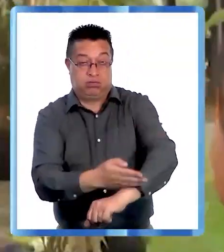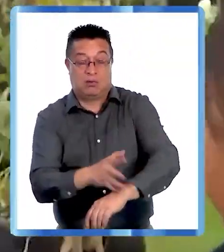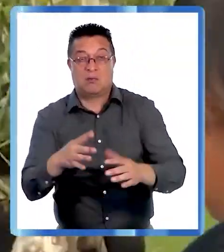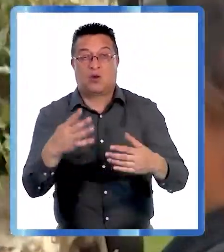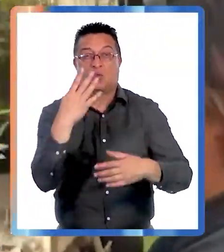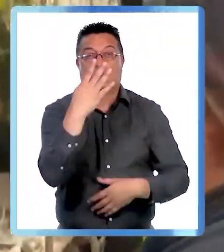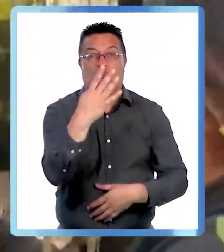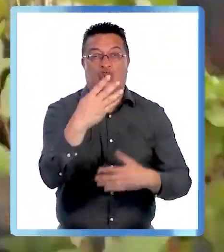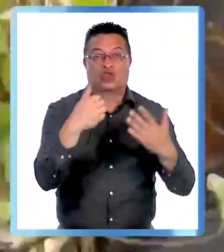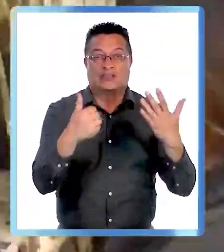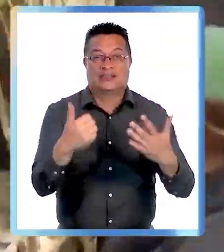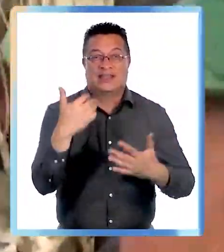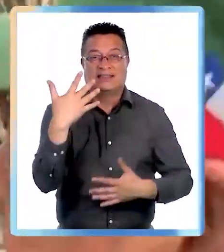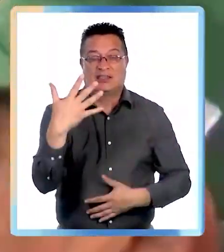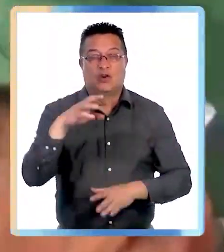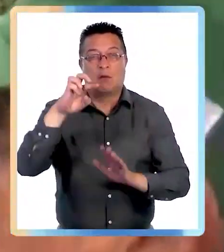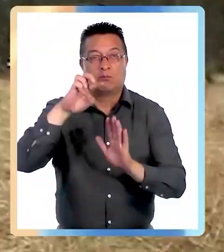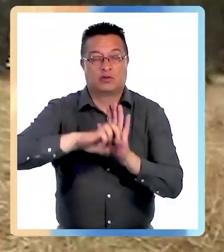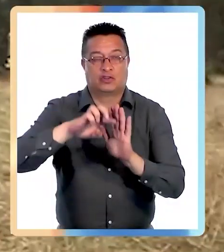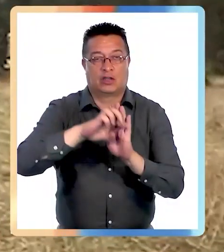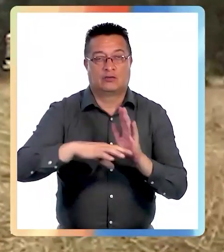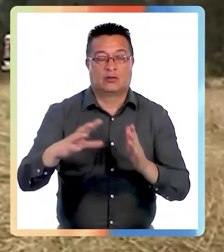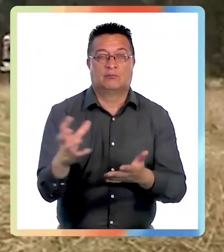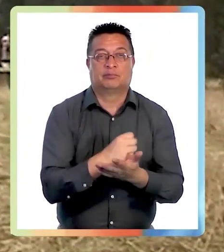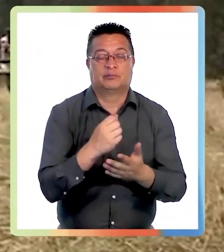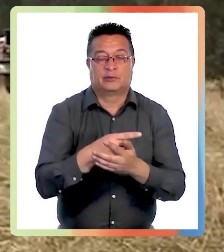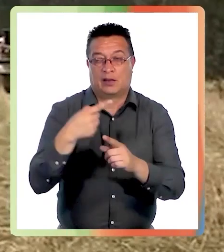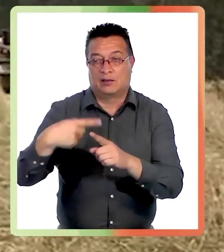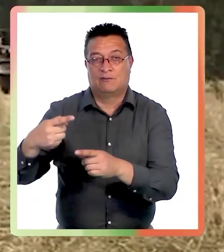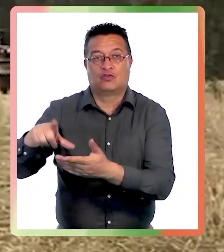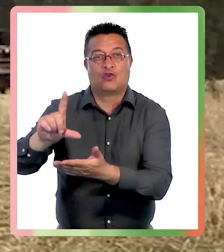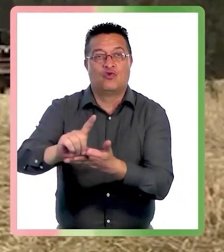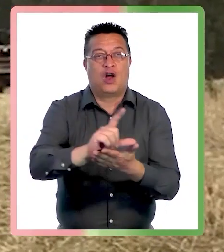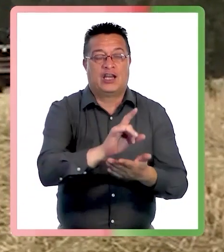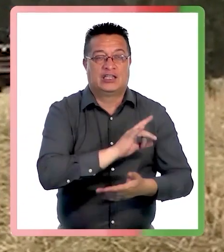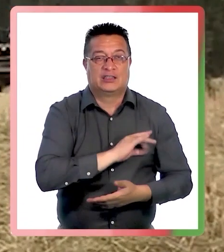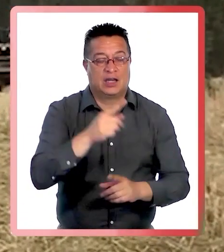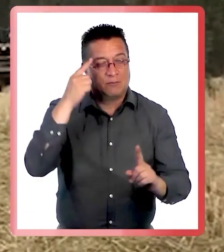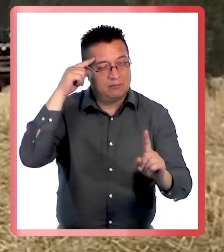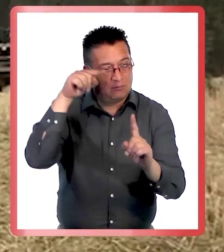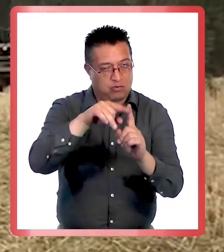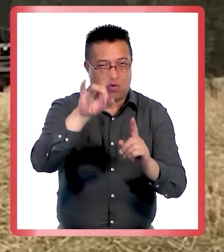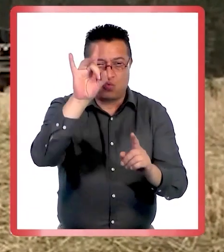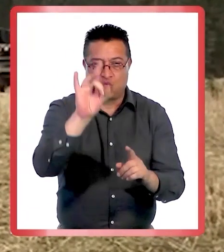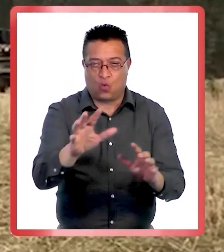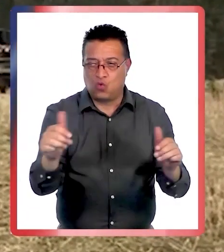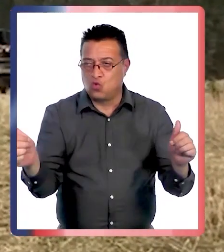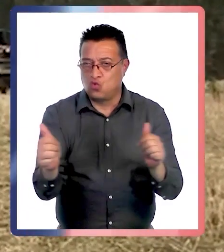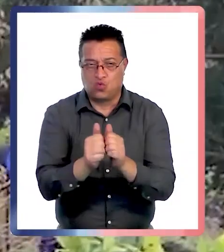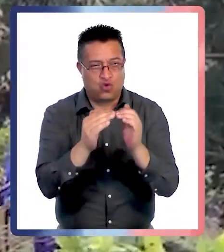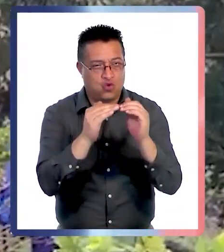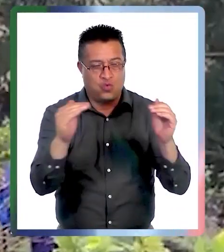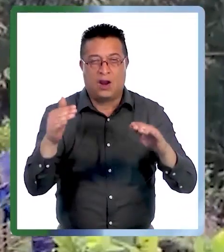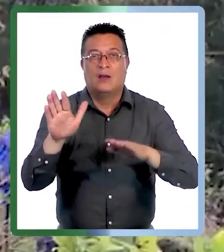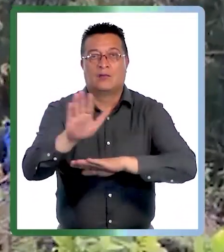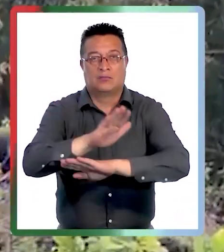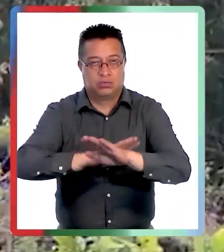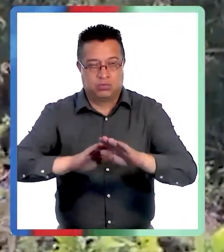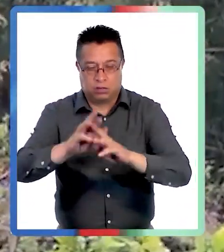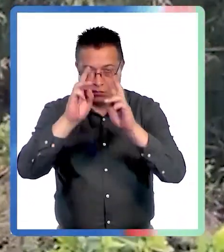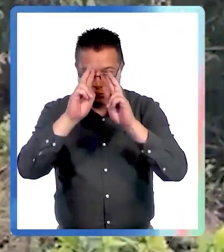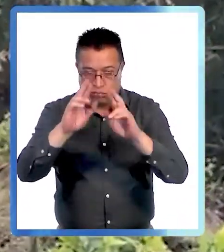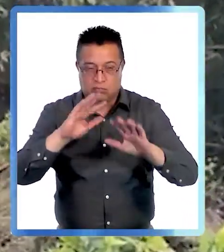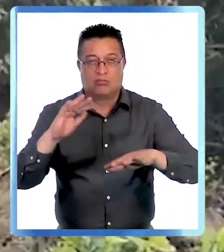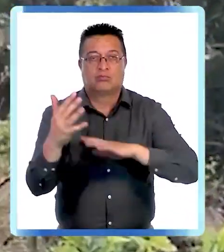465 proyectos, diversas zonas del país, pero un solo objetivo, avanzar en la protección y gestión